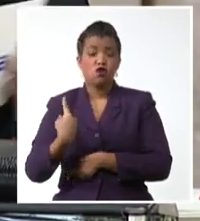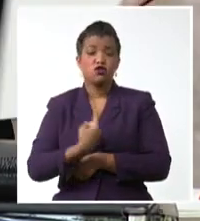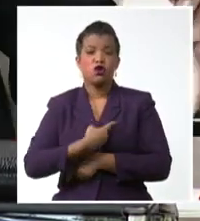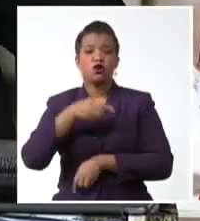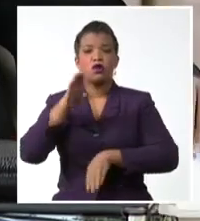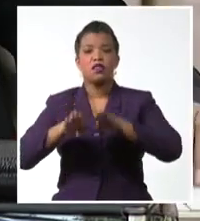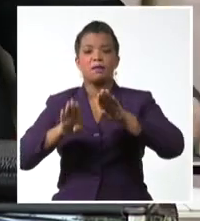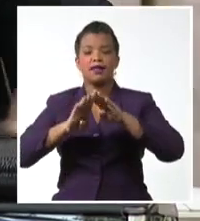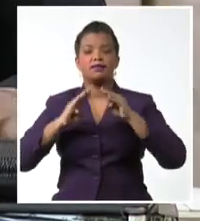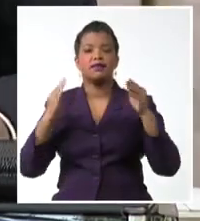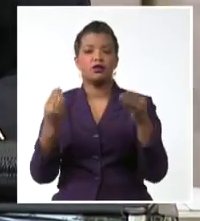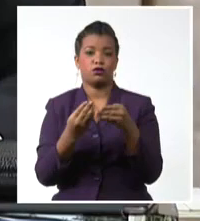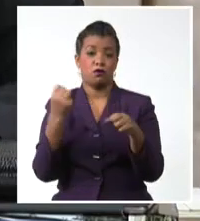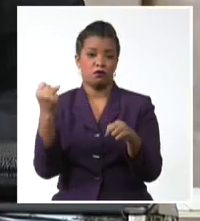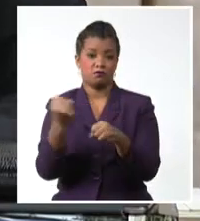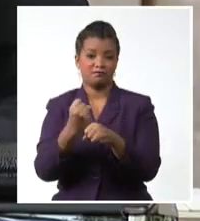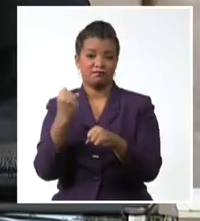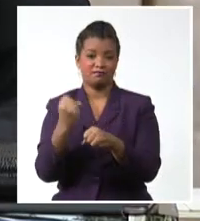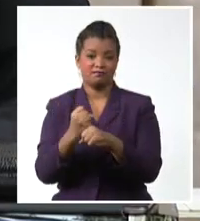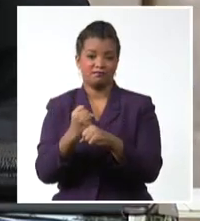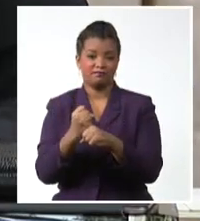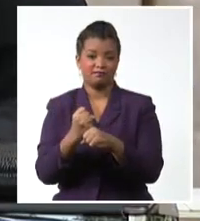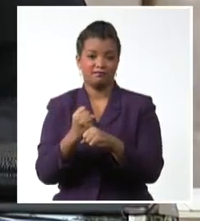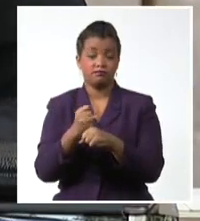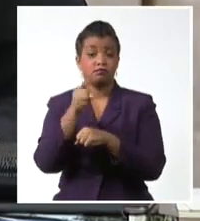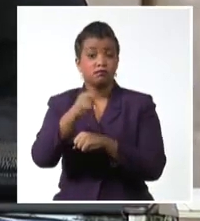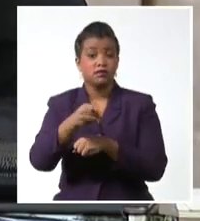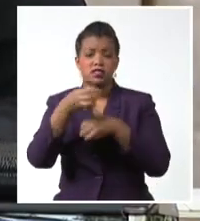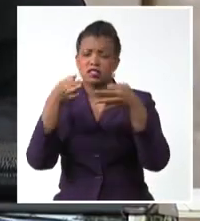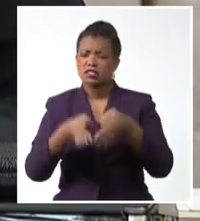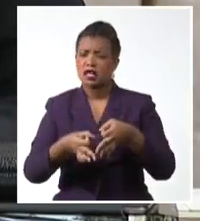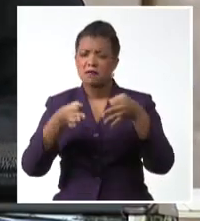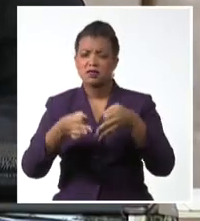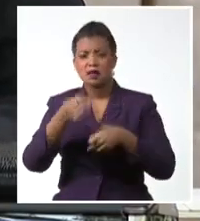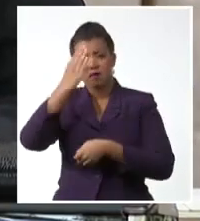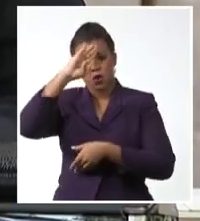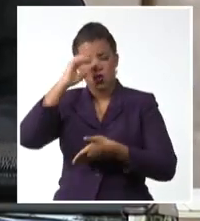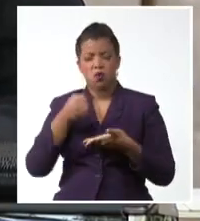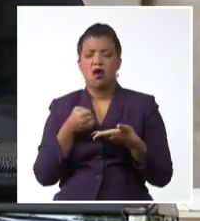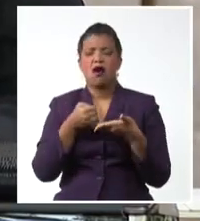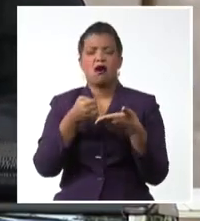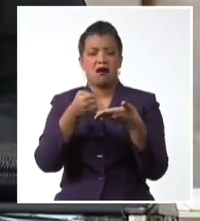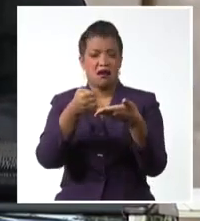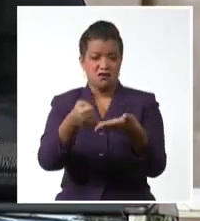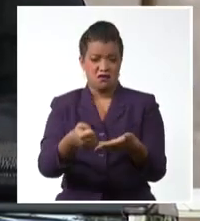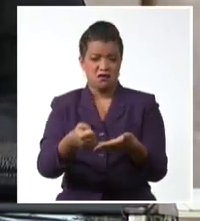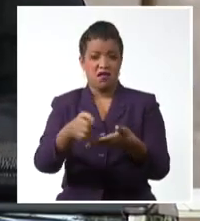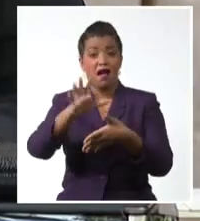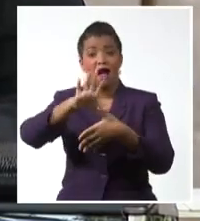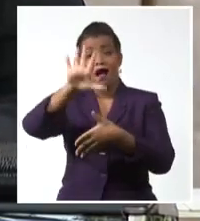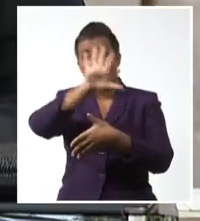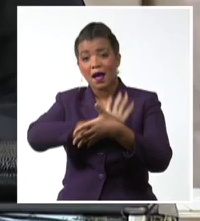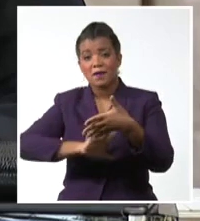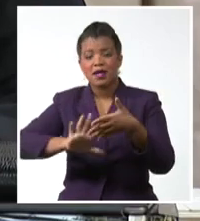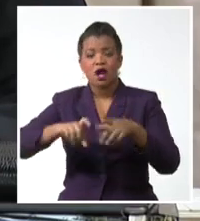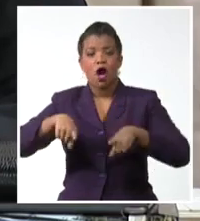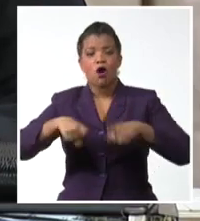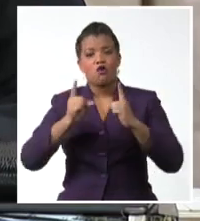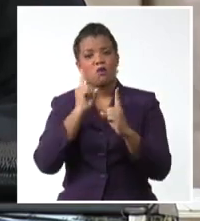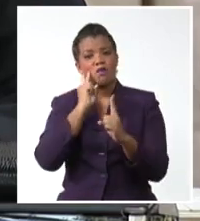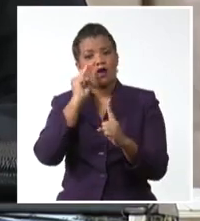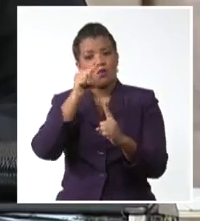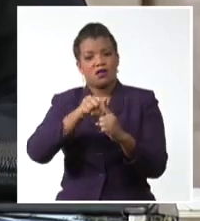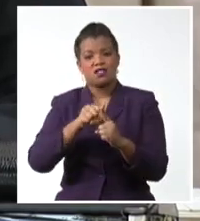todo cuenten siempre con Cuba para hacer posibles en nuestra América los objetivos del desarrollo